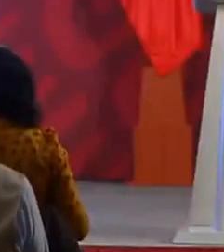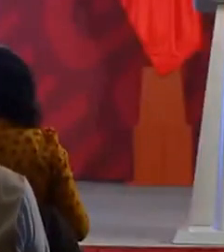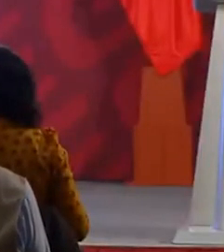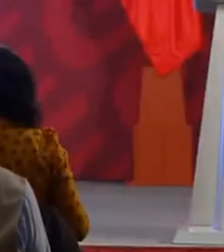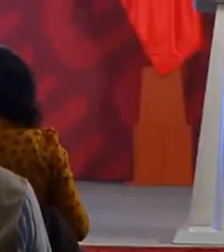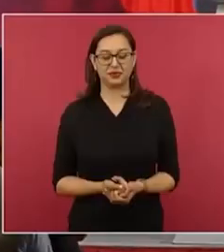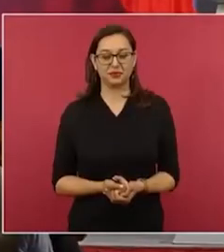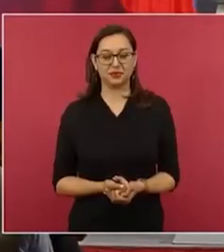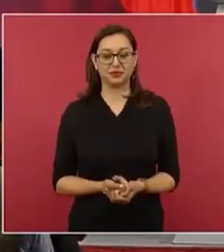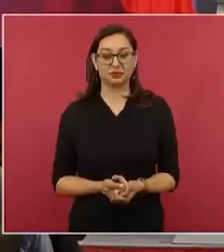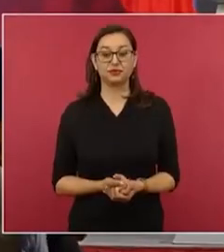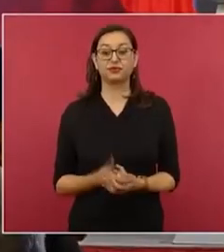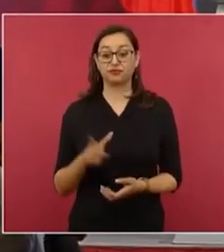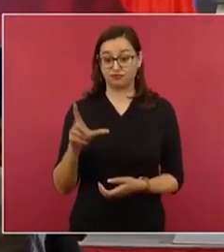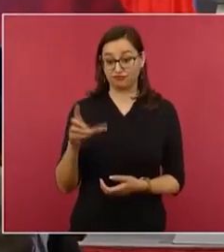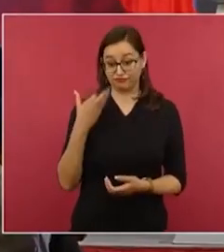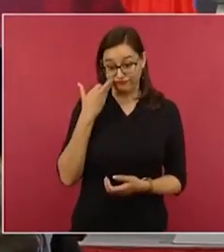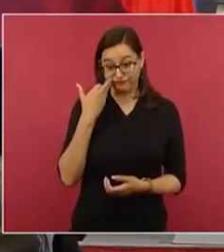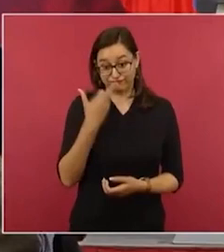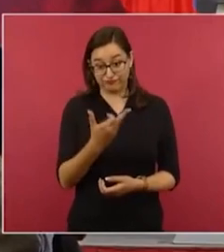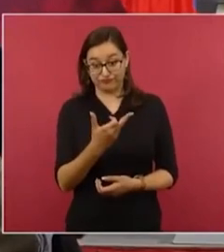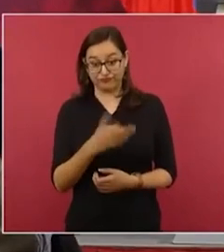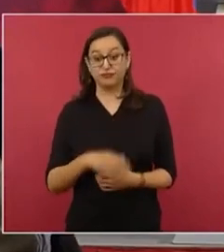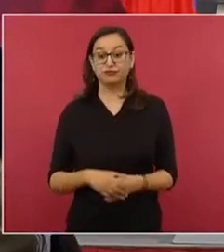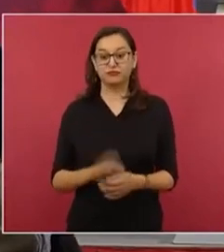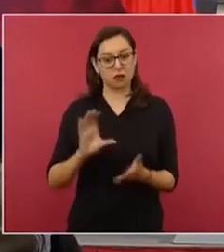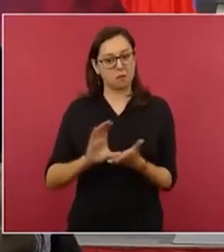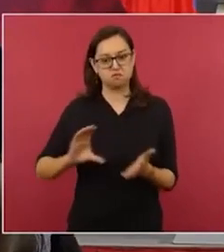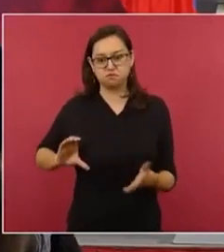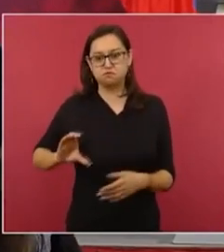el notario